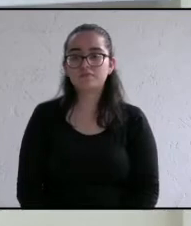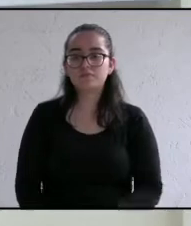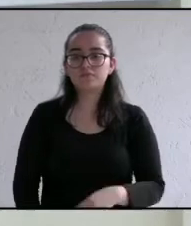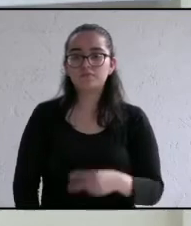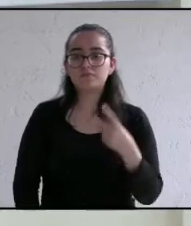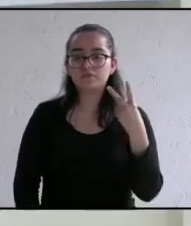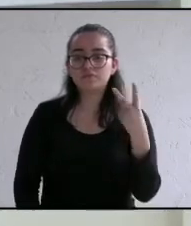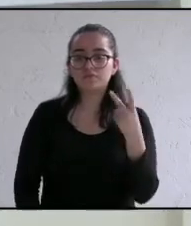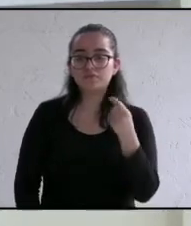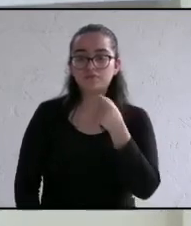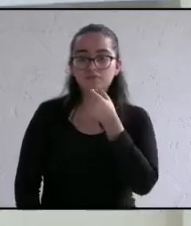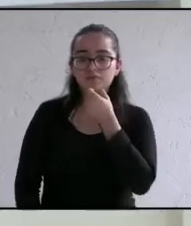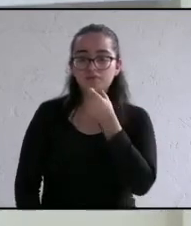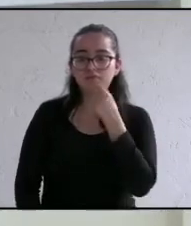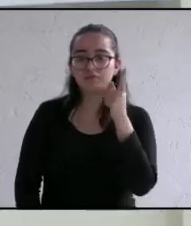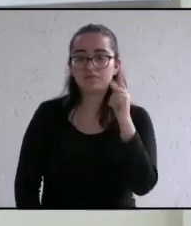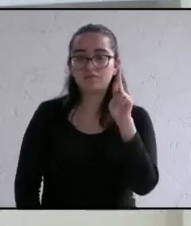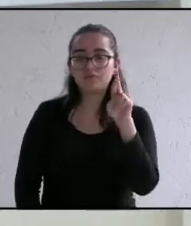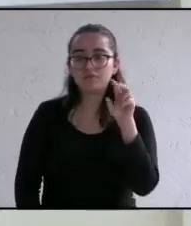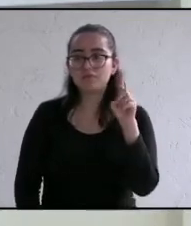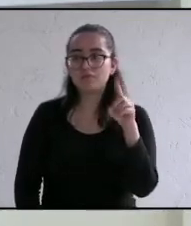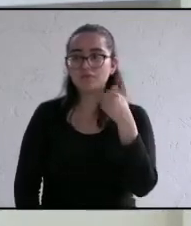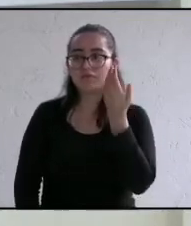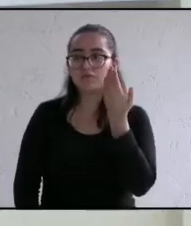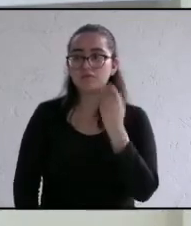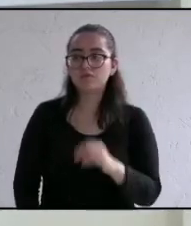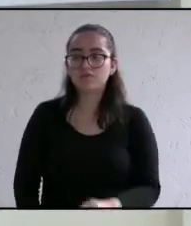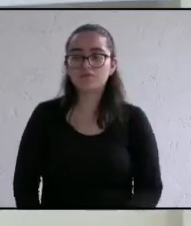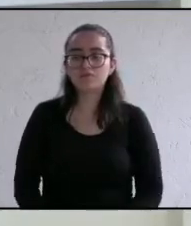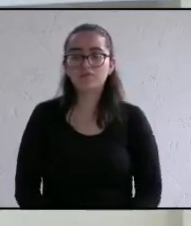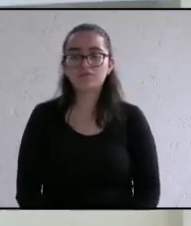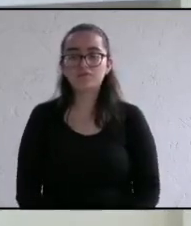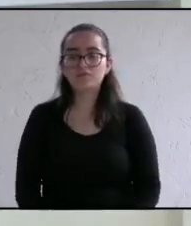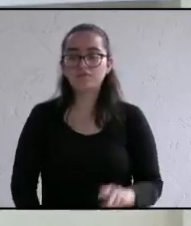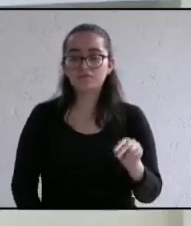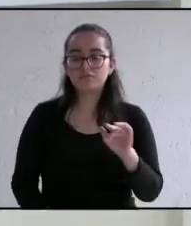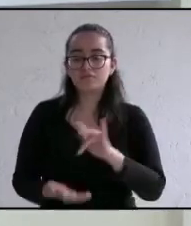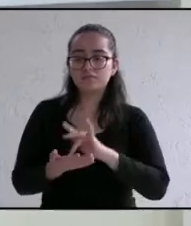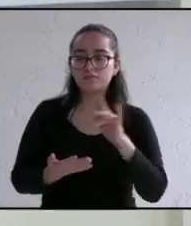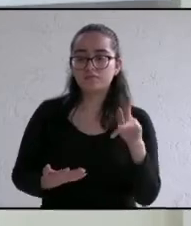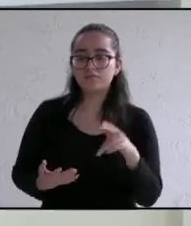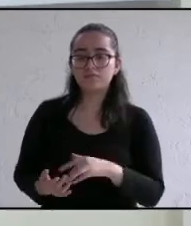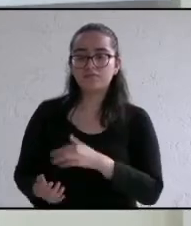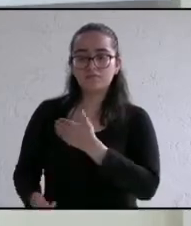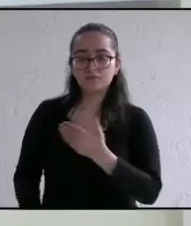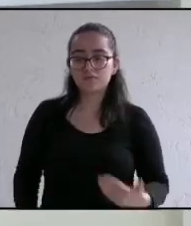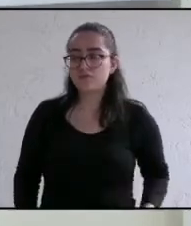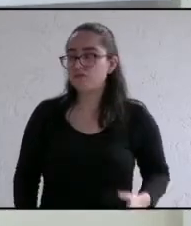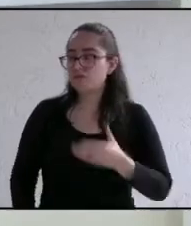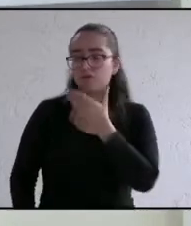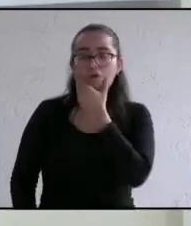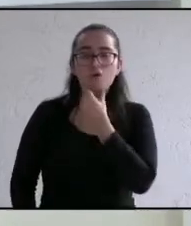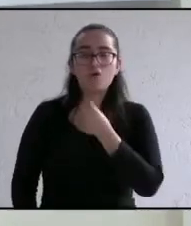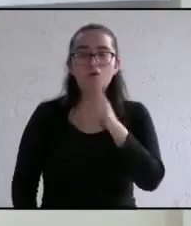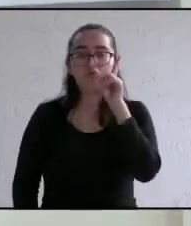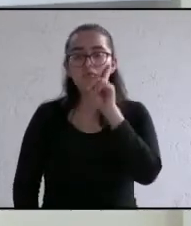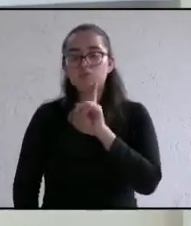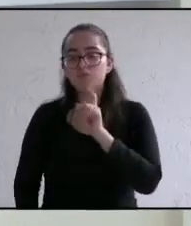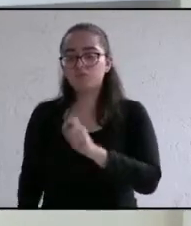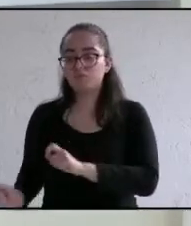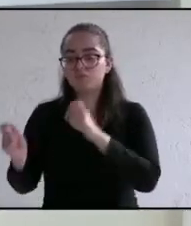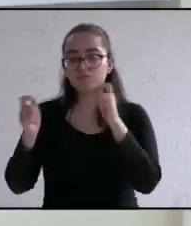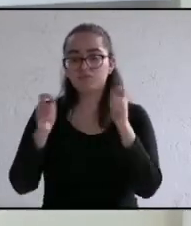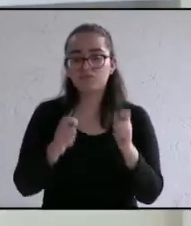segundos al candidato del PRD desea hacer uso de su tiempo gracias candidatos y candidatas continuamos